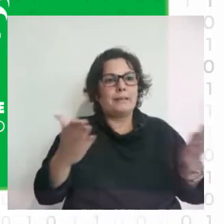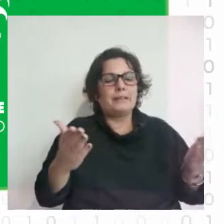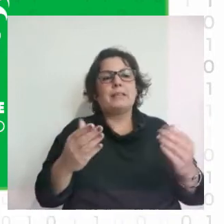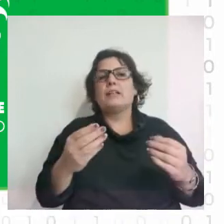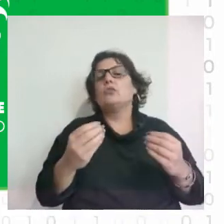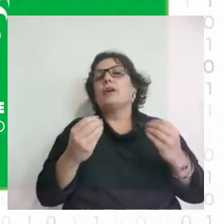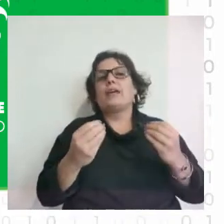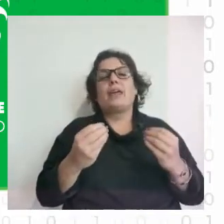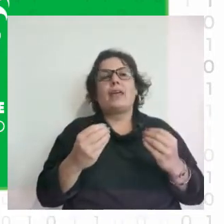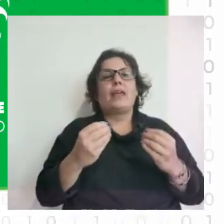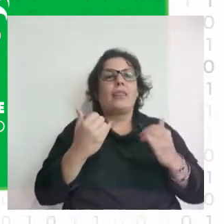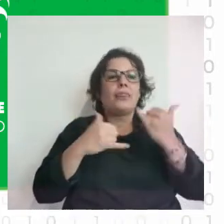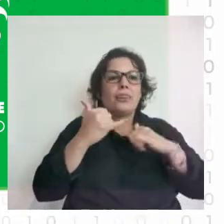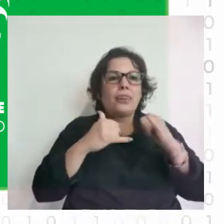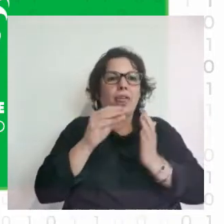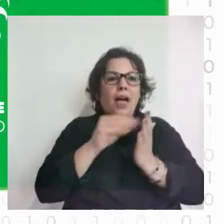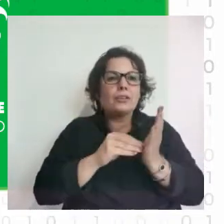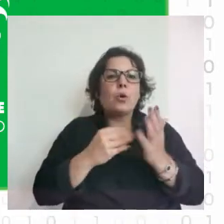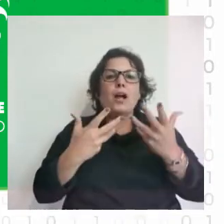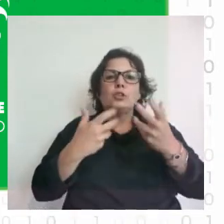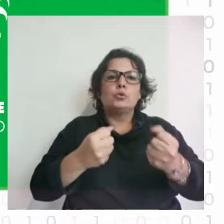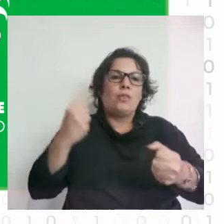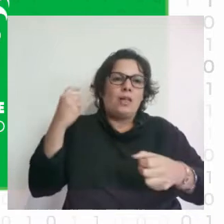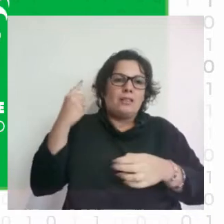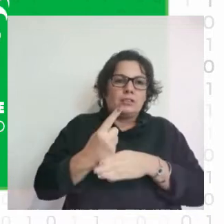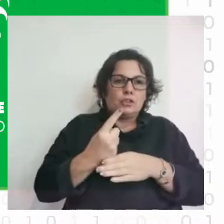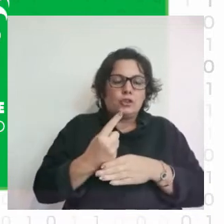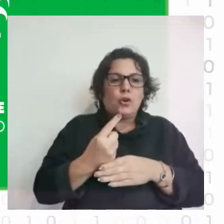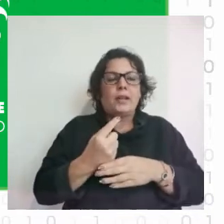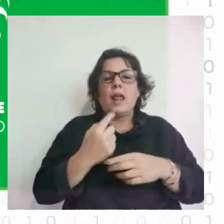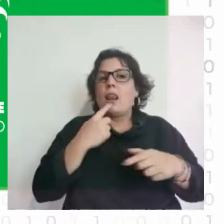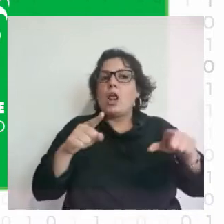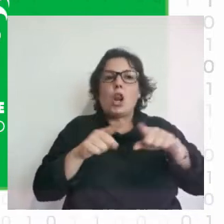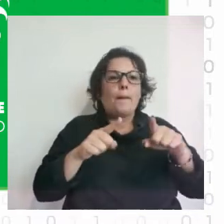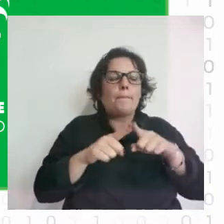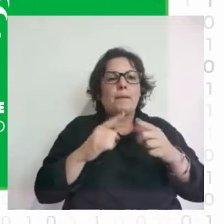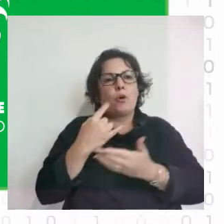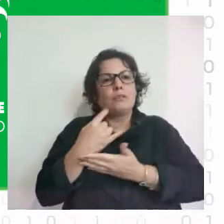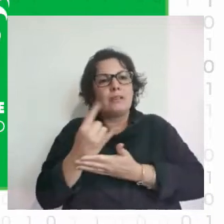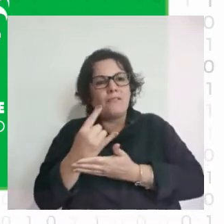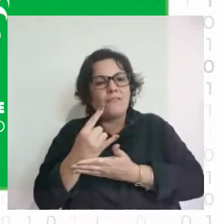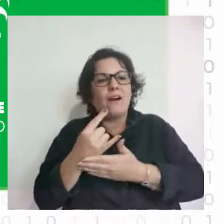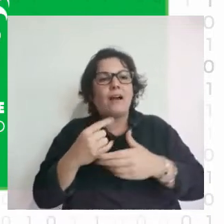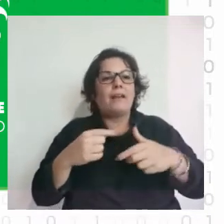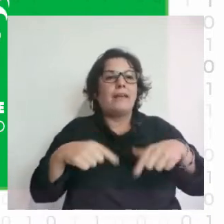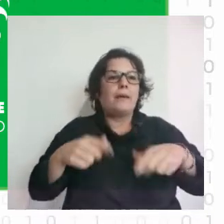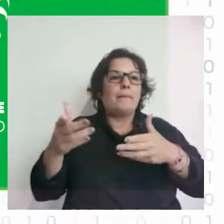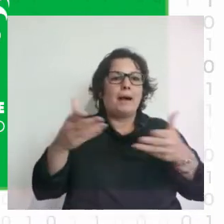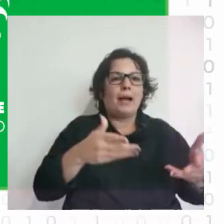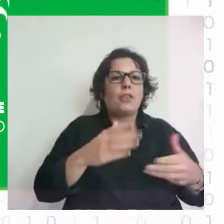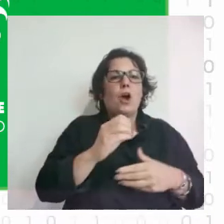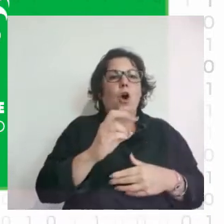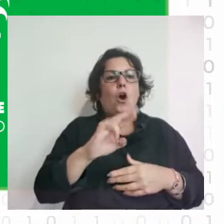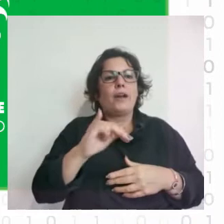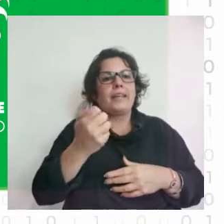esto de que los datos ayudan a la toma de decisiones. Y lo mismo que hacemos en Ceibal y nuestra otra embajadora WITS que es Oriana que está acá